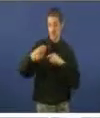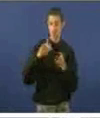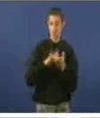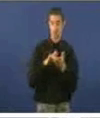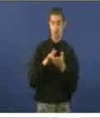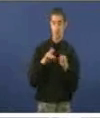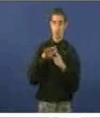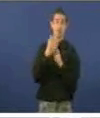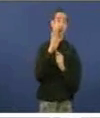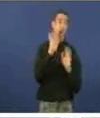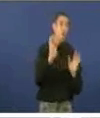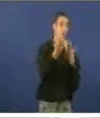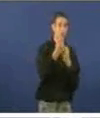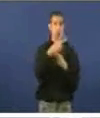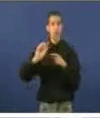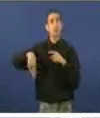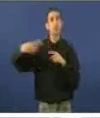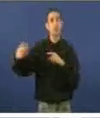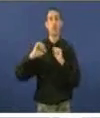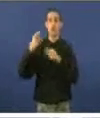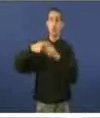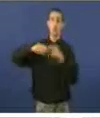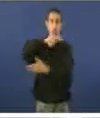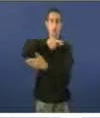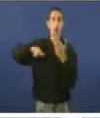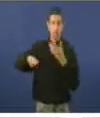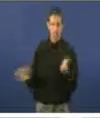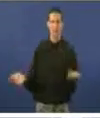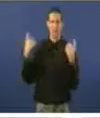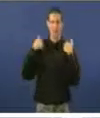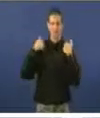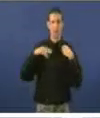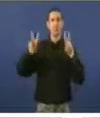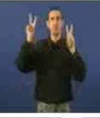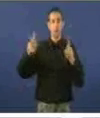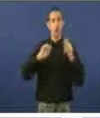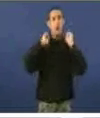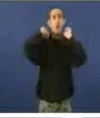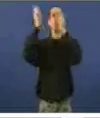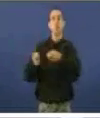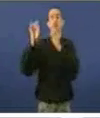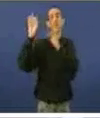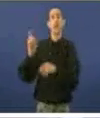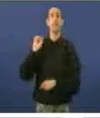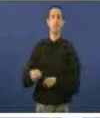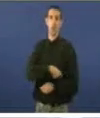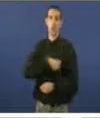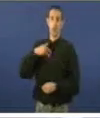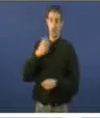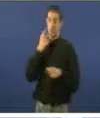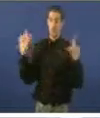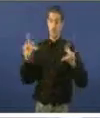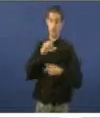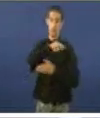estes feitos foran denunciados a xunta de Galiza que a responsável do nomeamento do director xeral da compañía da